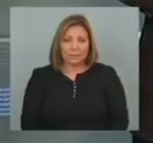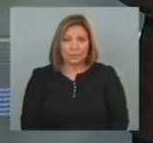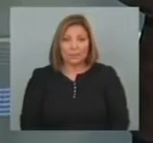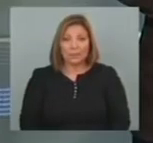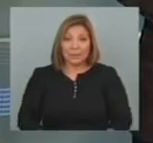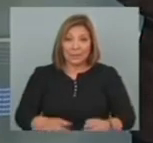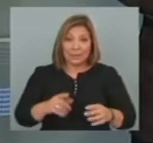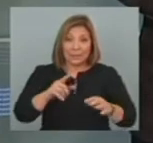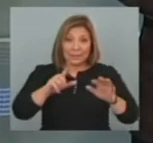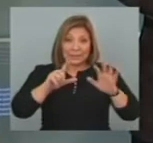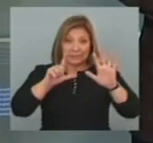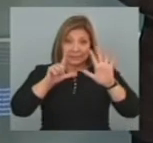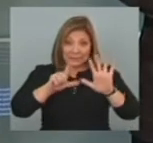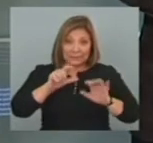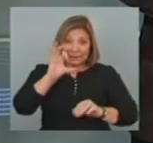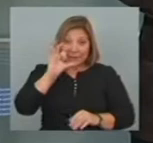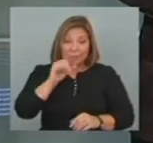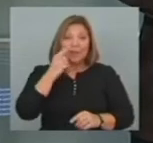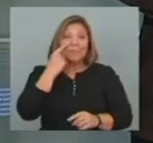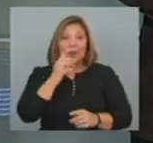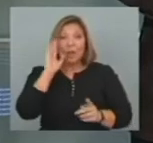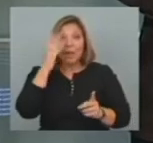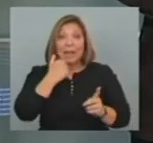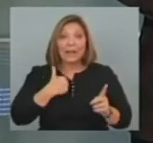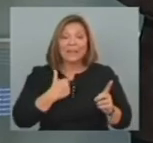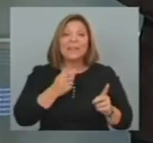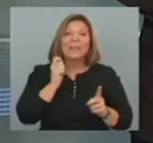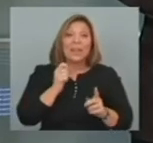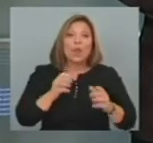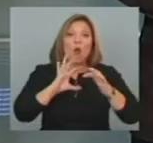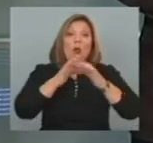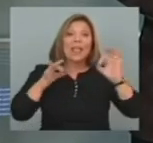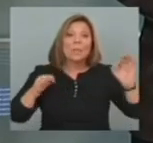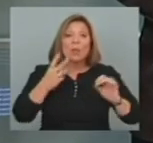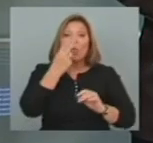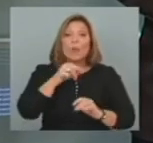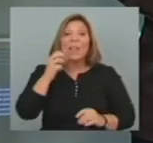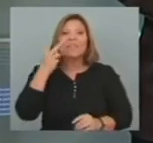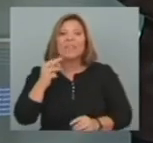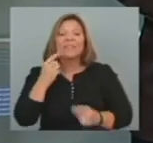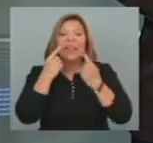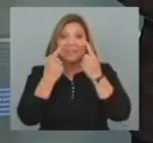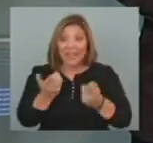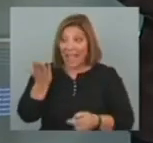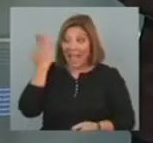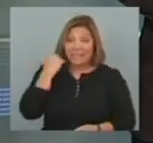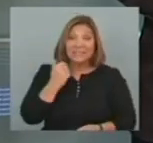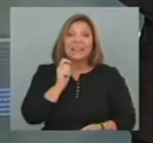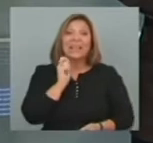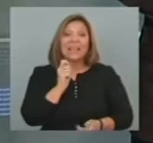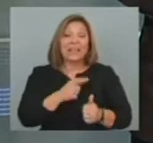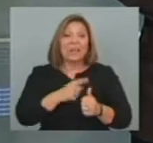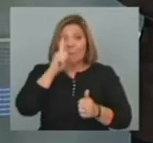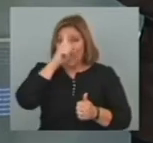El 7 de septiembre En Argentina Se va a conocer La ciudad Que va albergar Los Juegos Olímpicos Del 2020 Ayer le mostramos La candidatura De